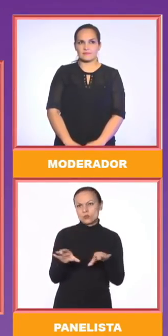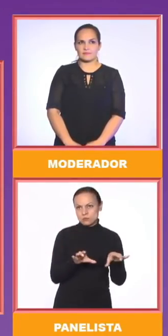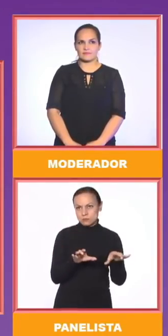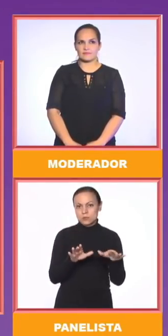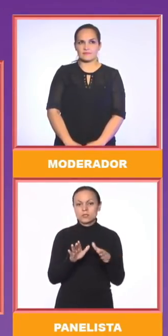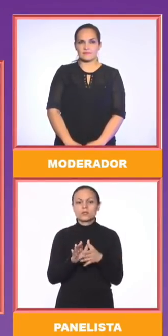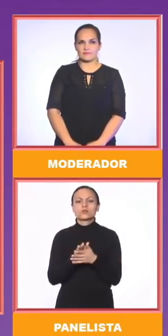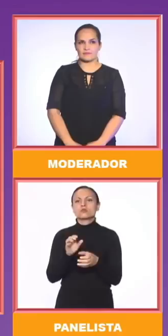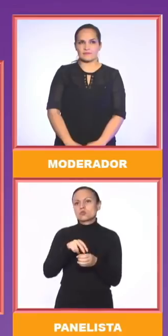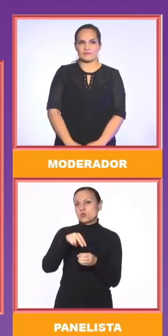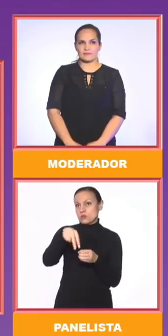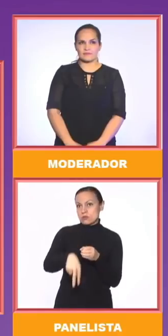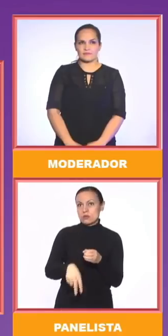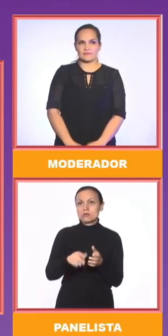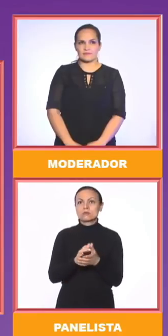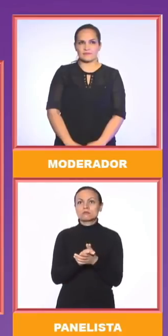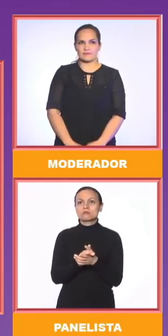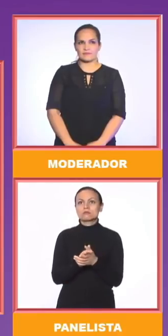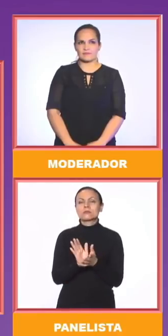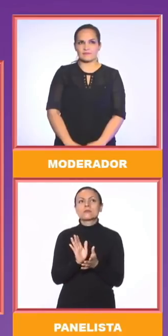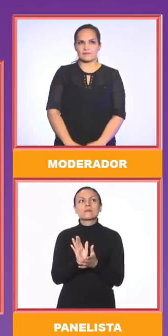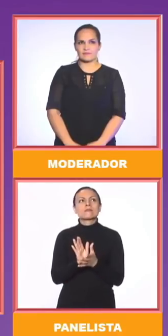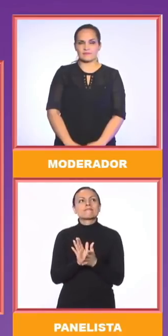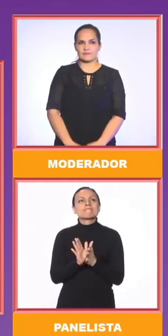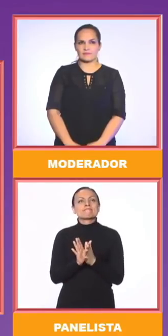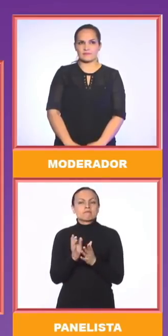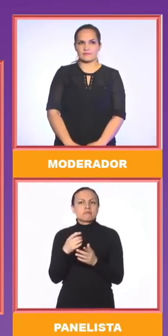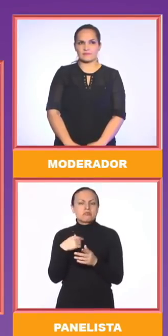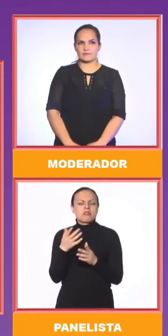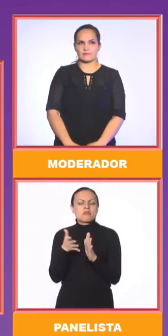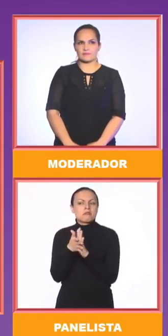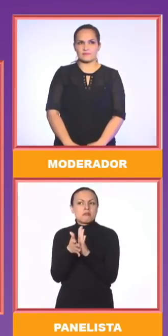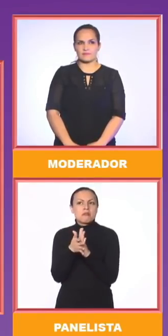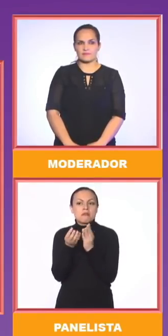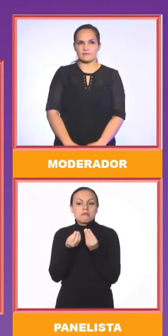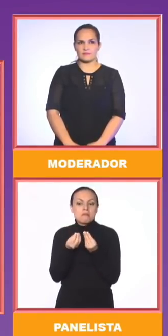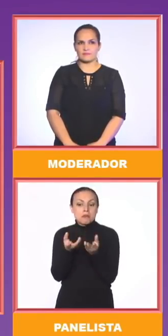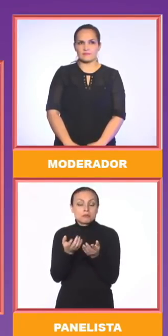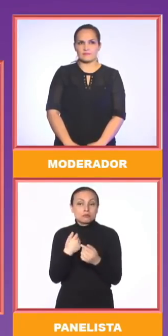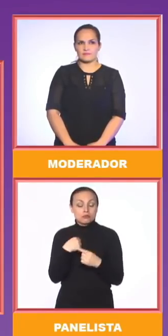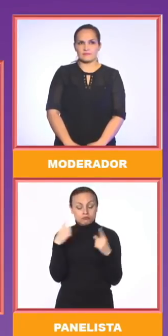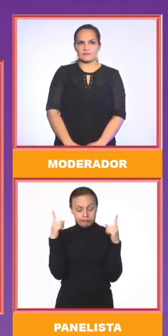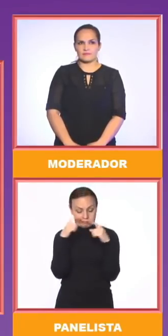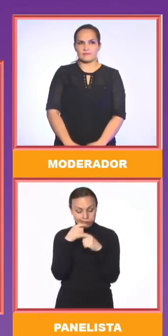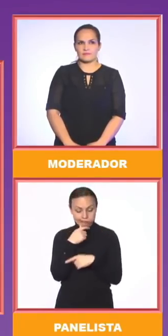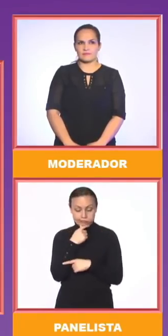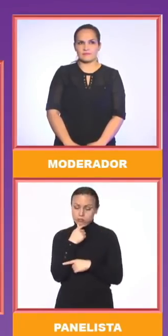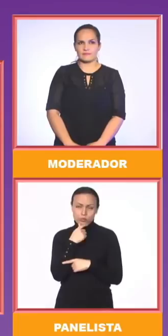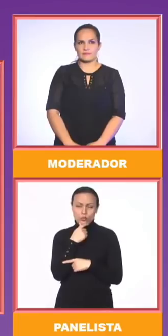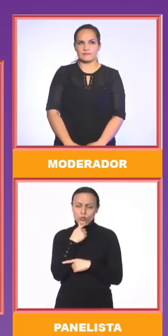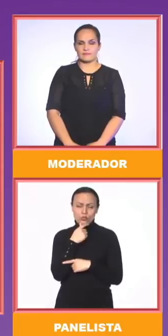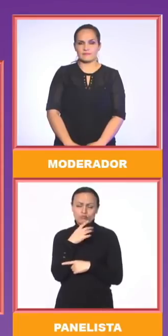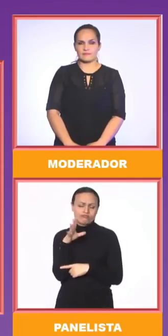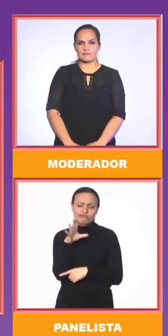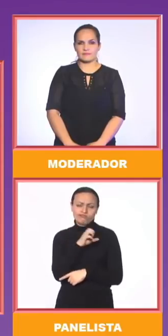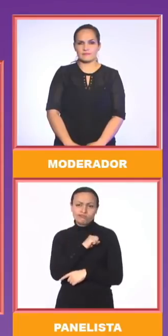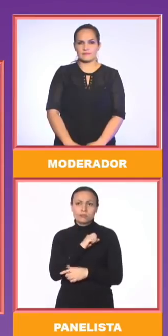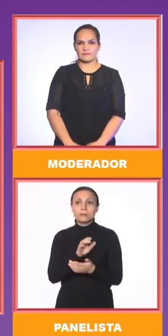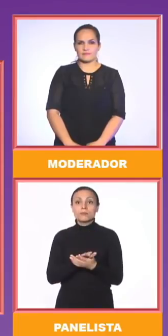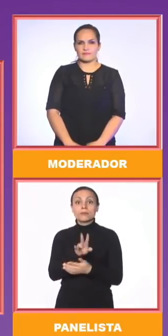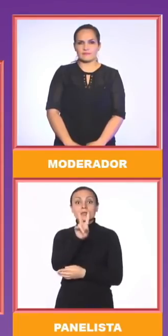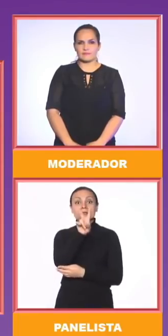Restrepo en Semana en Vivo. Y voy a dar un dato que desde mi perspectiva es muy triste. El 73